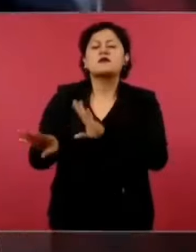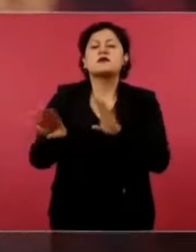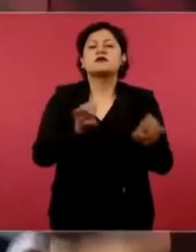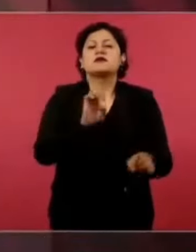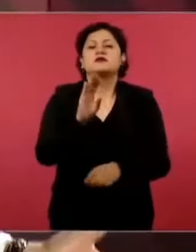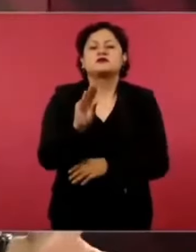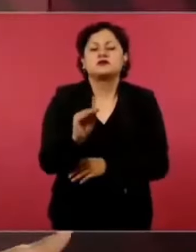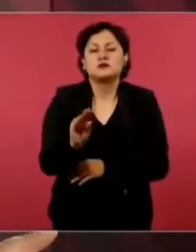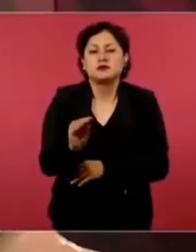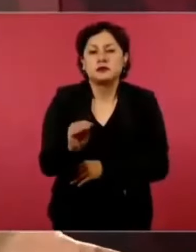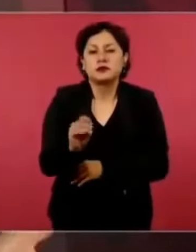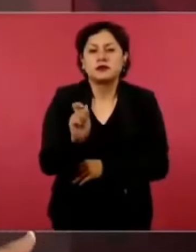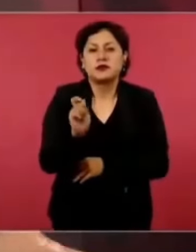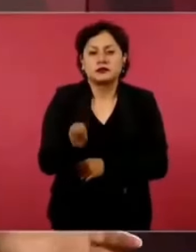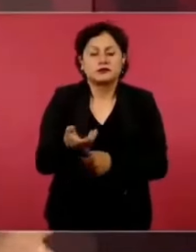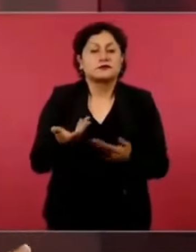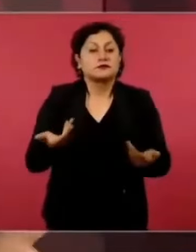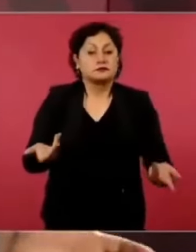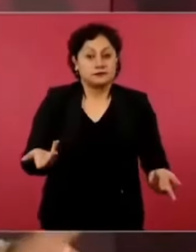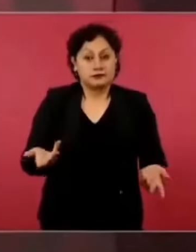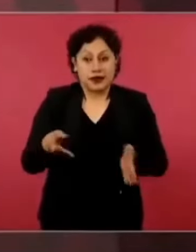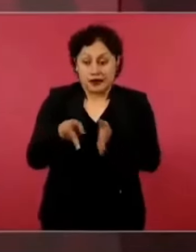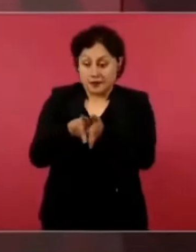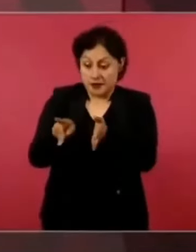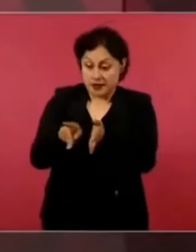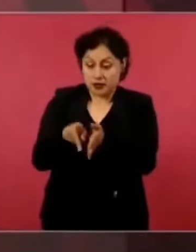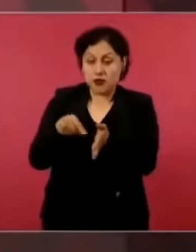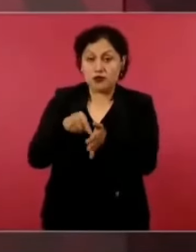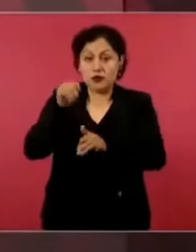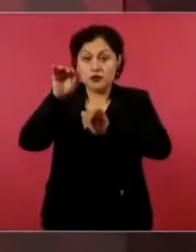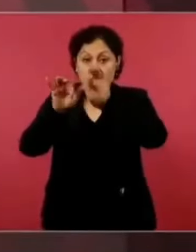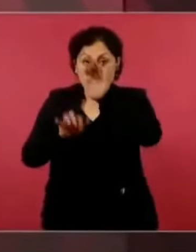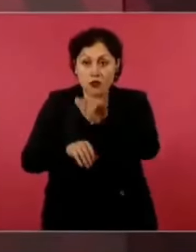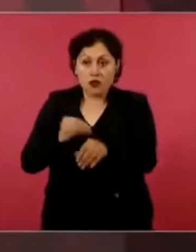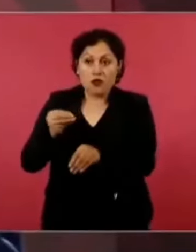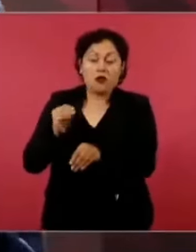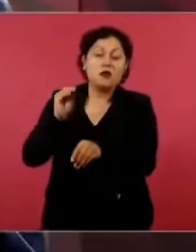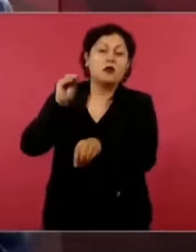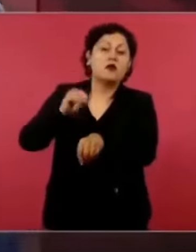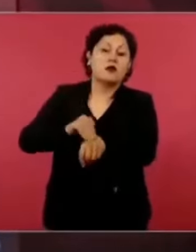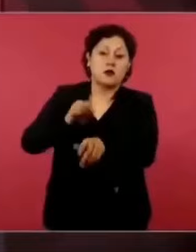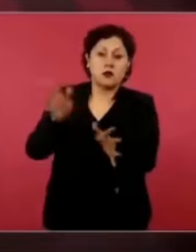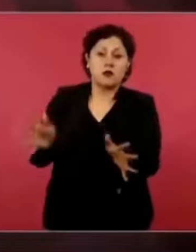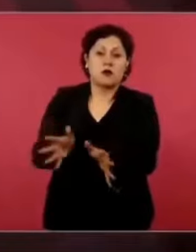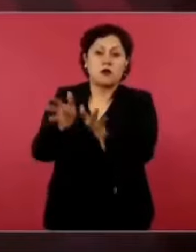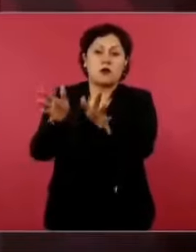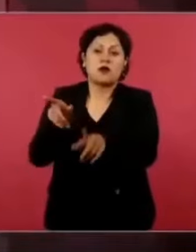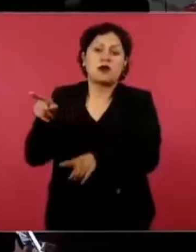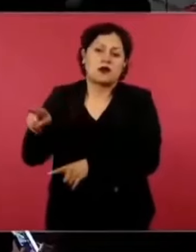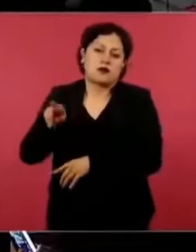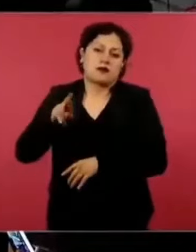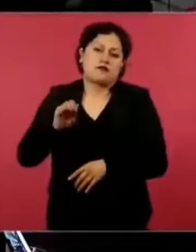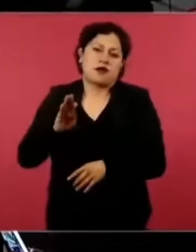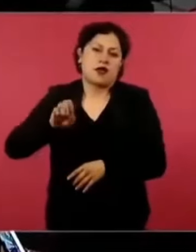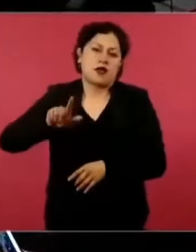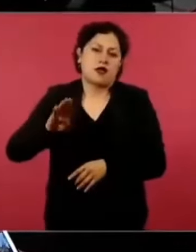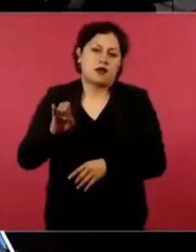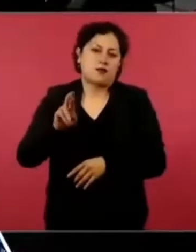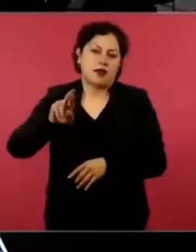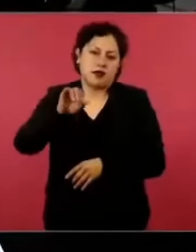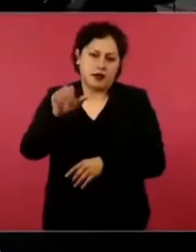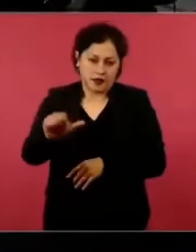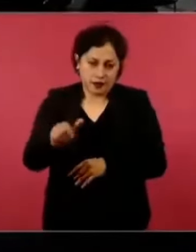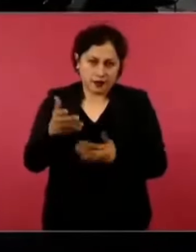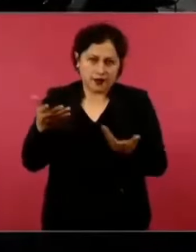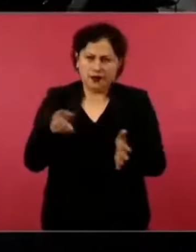¿Quién nos hizo el periódico para el ingeniero Everto? Rafael Barajá. Rafael ¿Cómo se llamaba? El periódico,